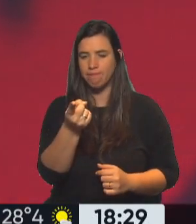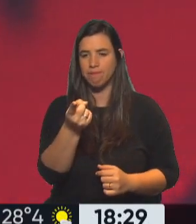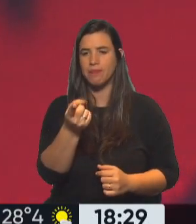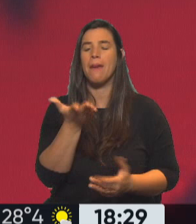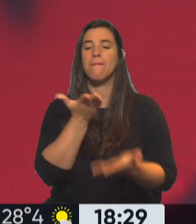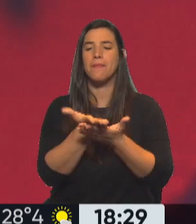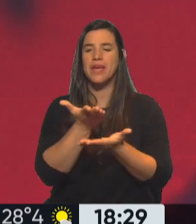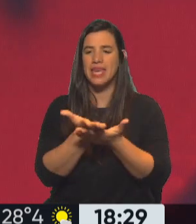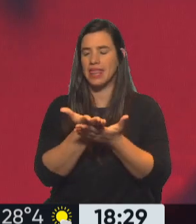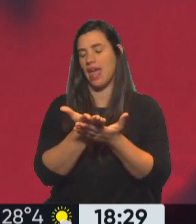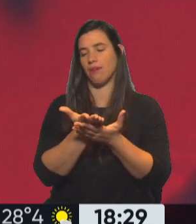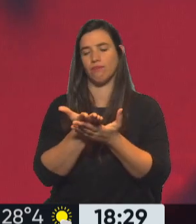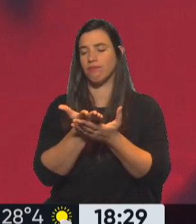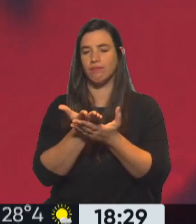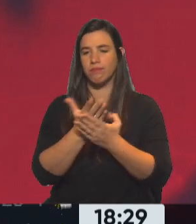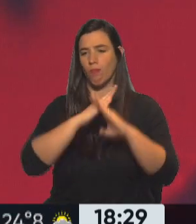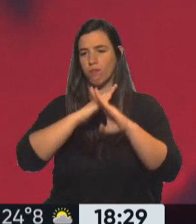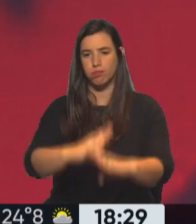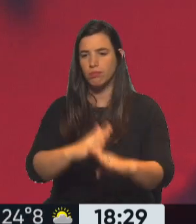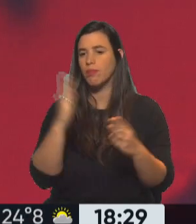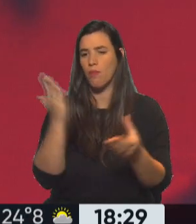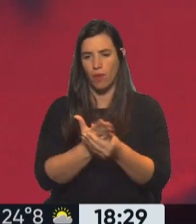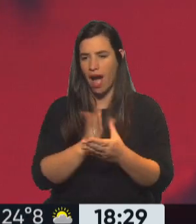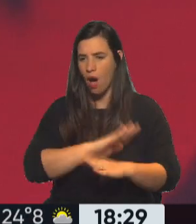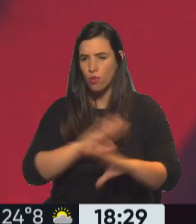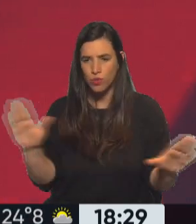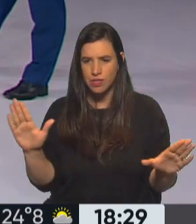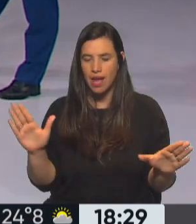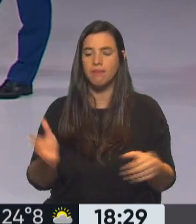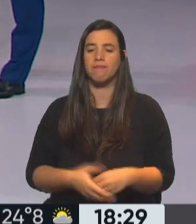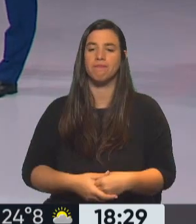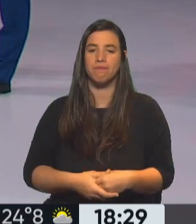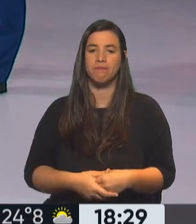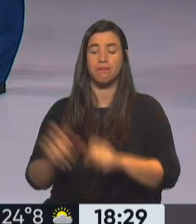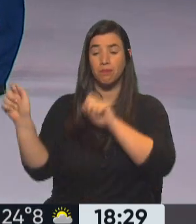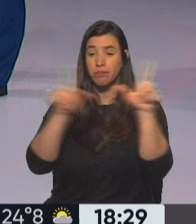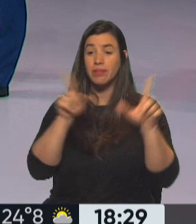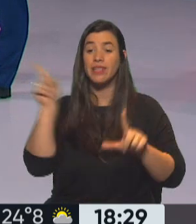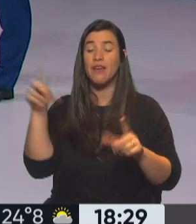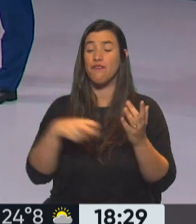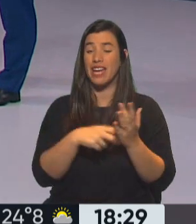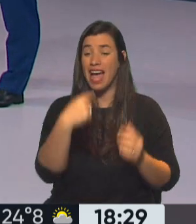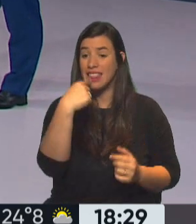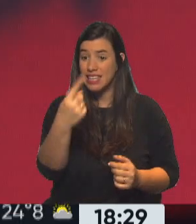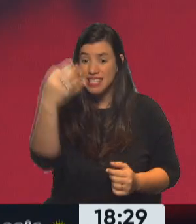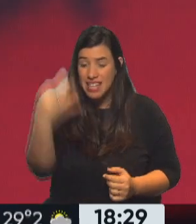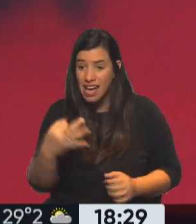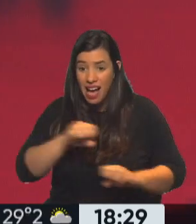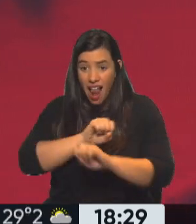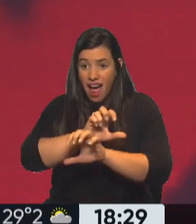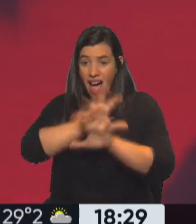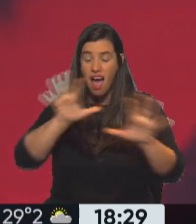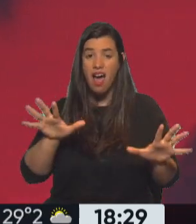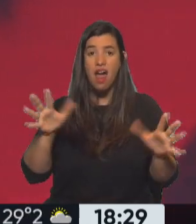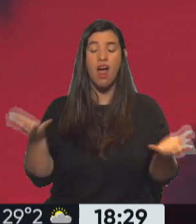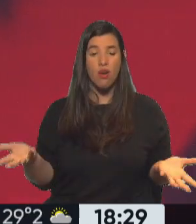nulidad de toda esta historia. A ver si podemos ver la siguiente placa porque lo que el fiscal está diciendo concretamente es que